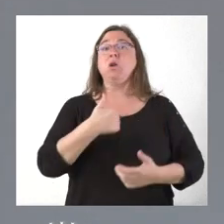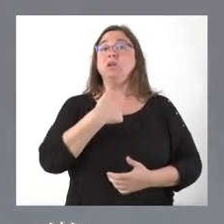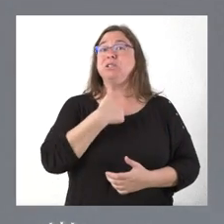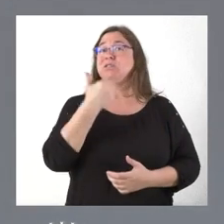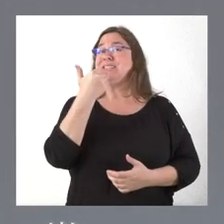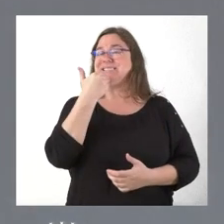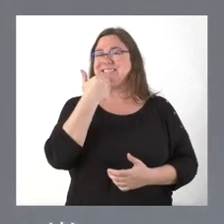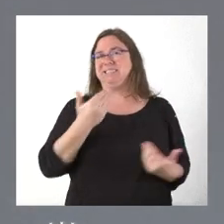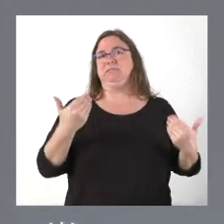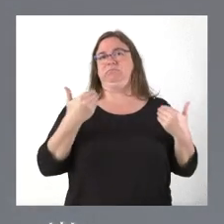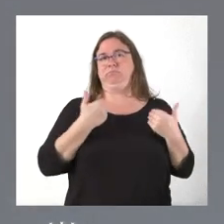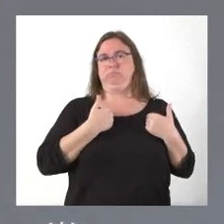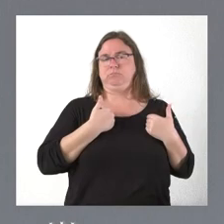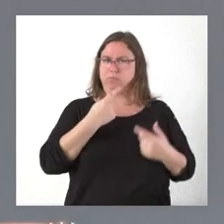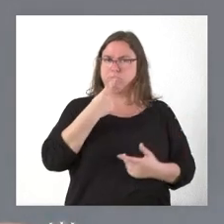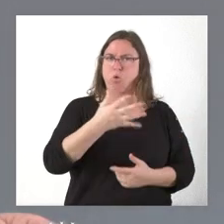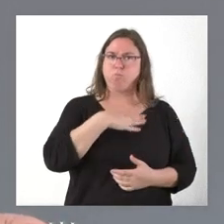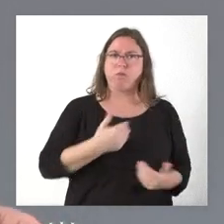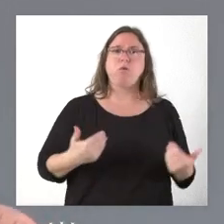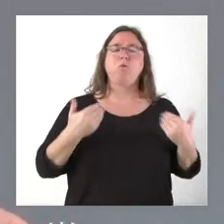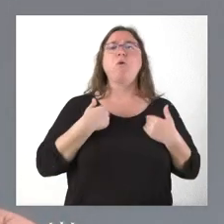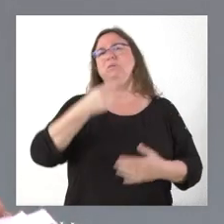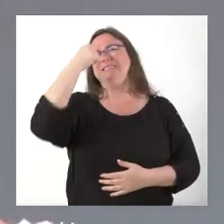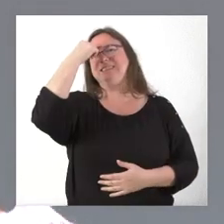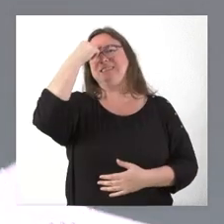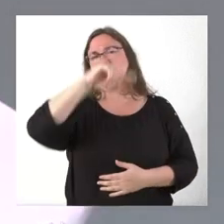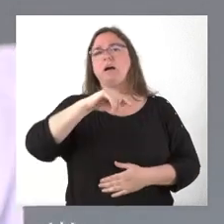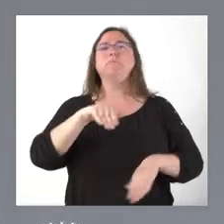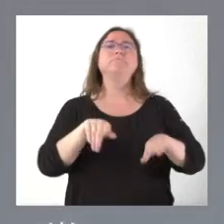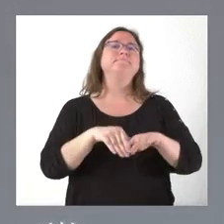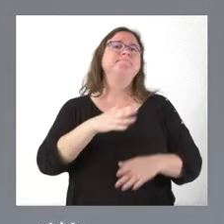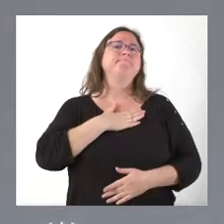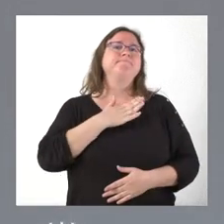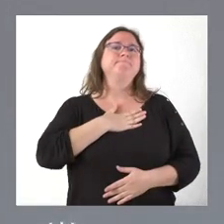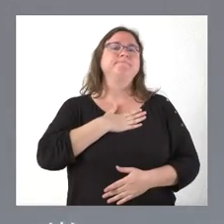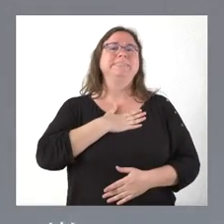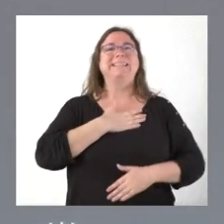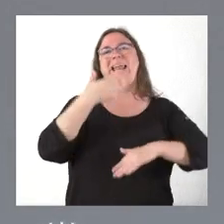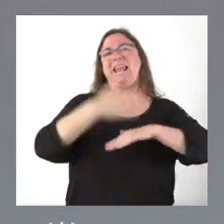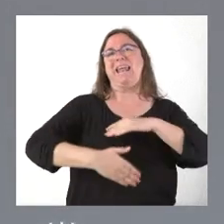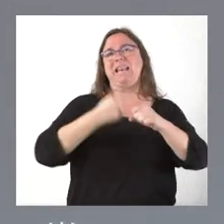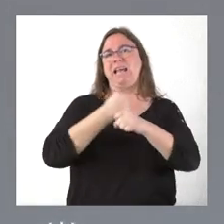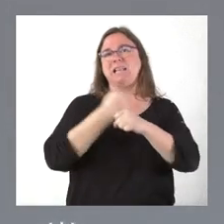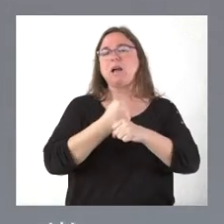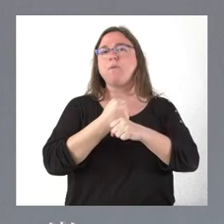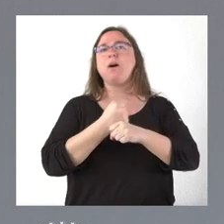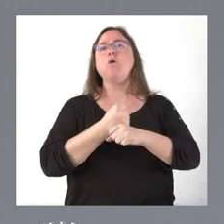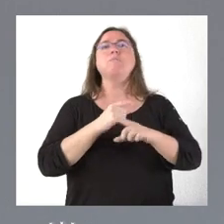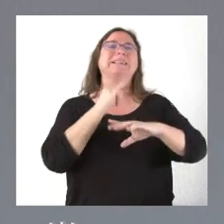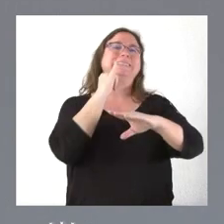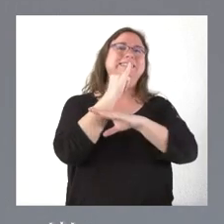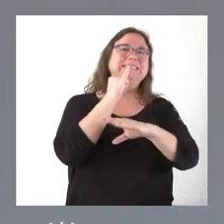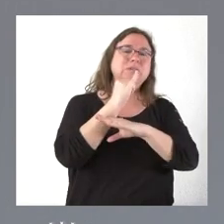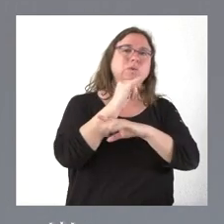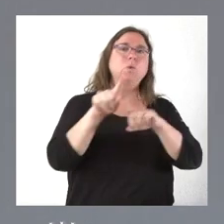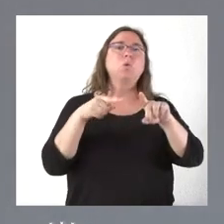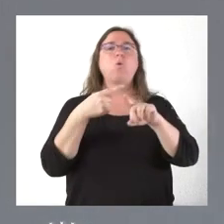ocupado, eso se lo puedo decir porque usted sabe que es una de mis líneas de trabajo, no en el Instituto, en